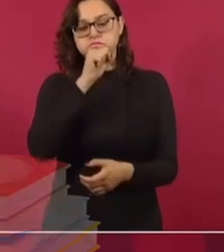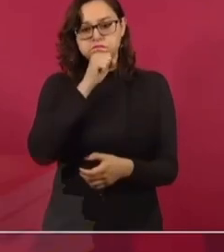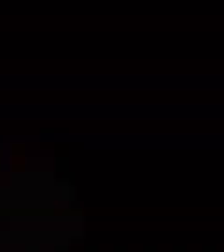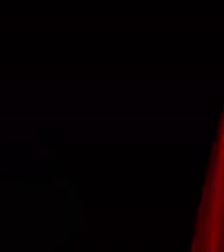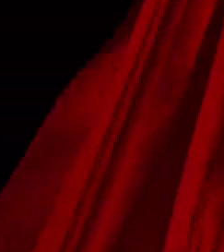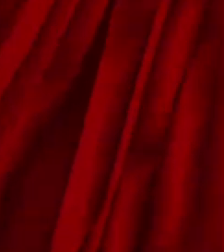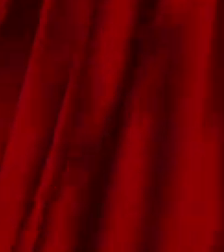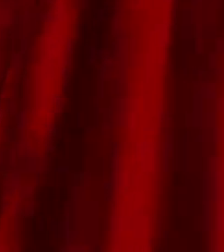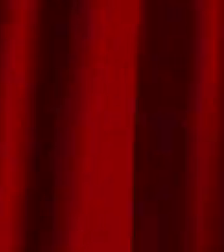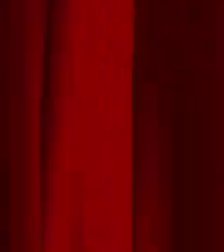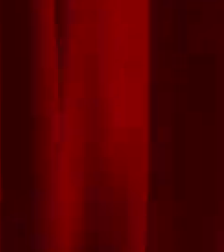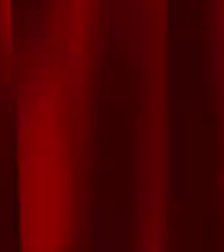educativos.